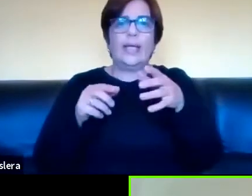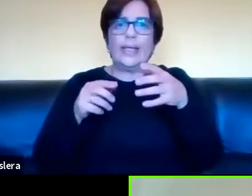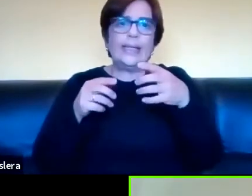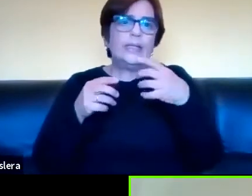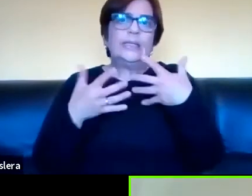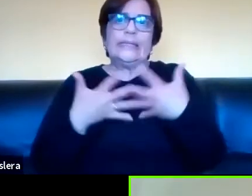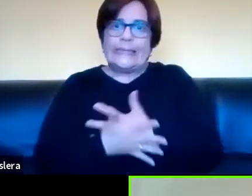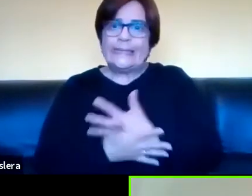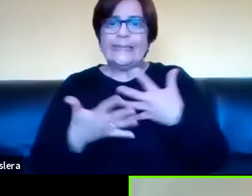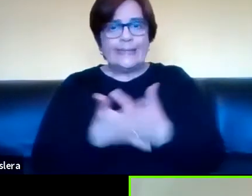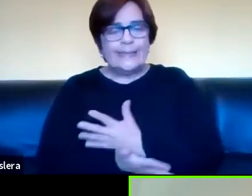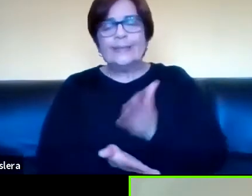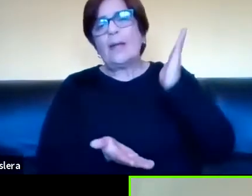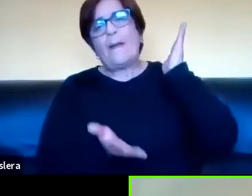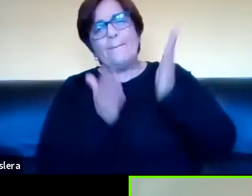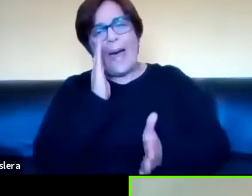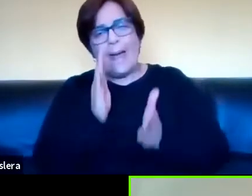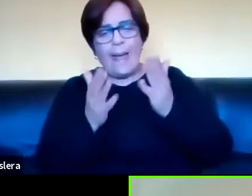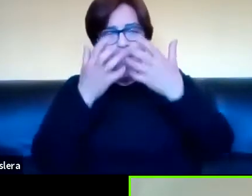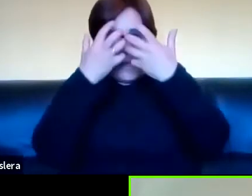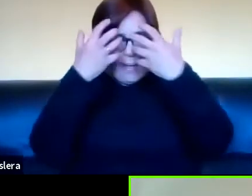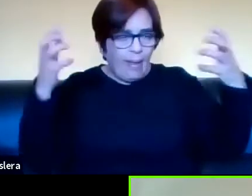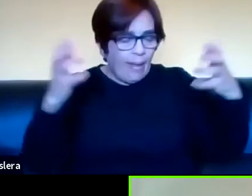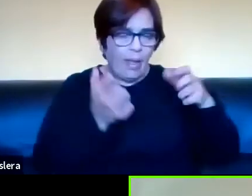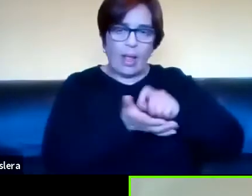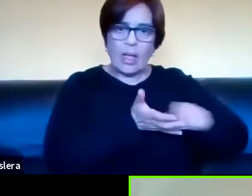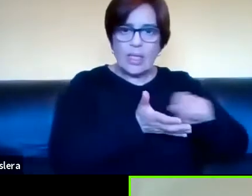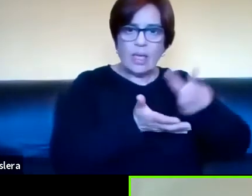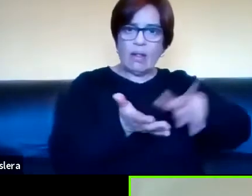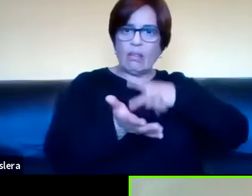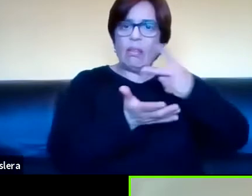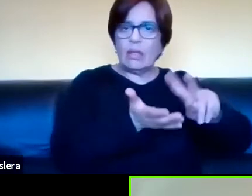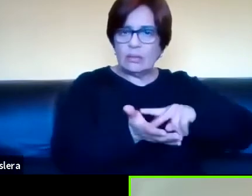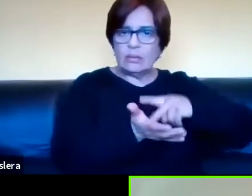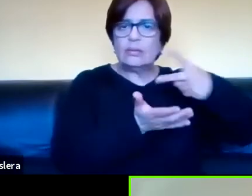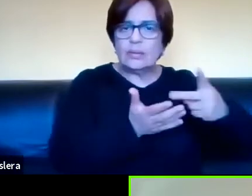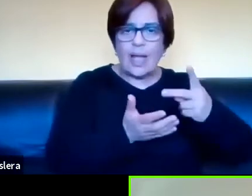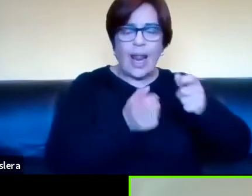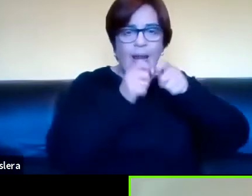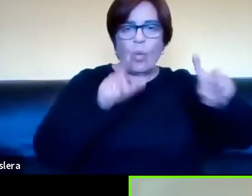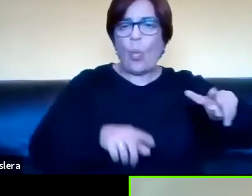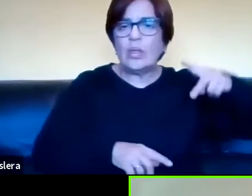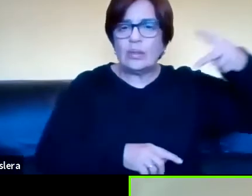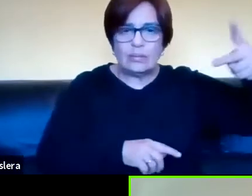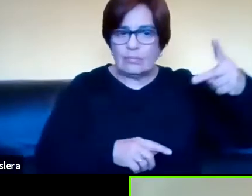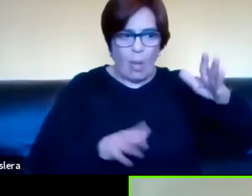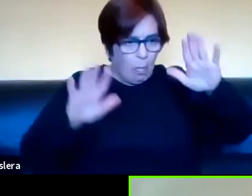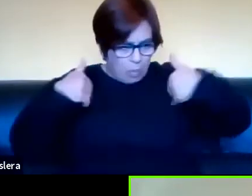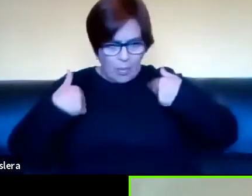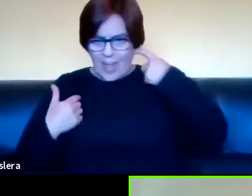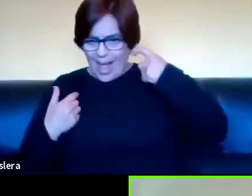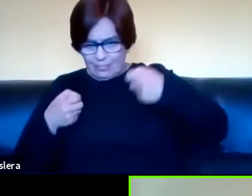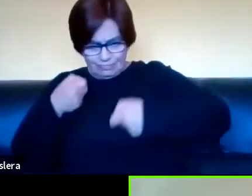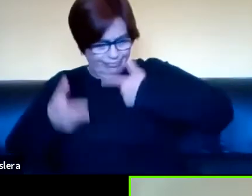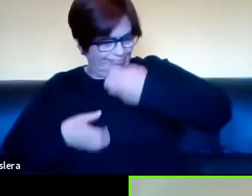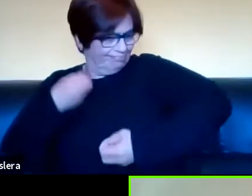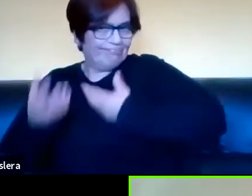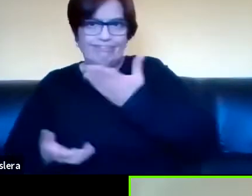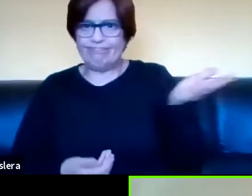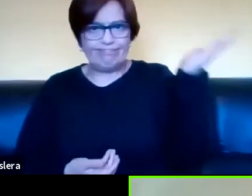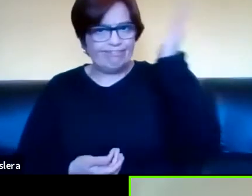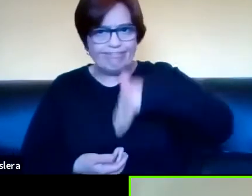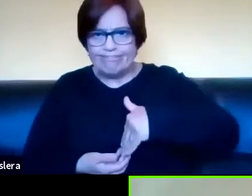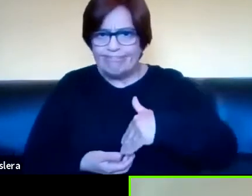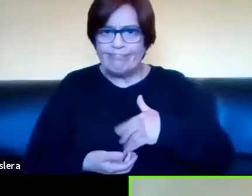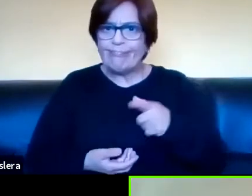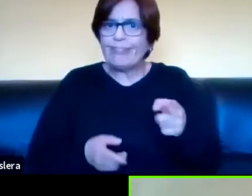sufrimiento a que todo lo que escribieran tenía que ser escrito en una segunda lengua. No podían escribir en su propia lengua. Fíjense como